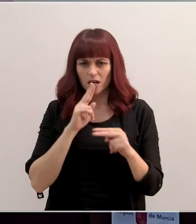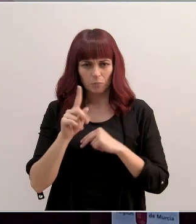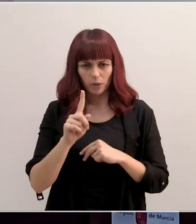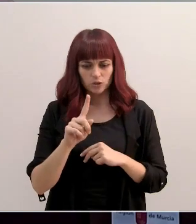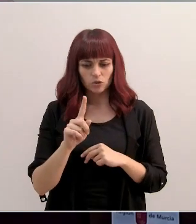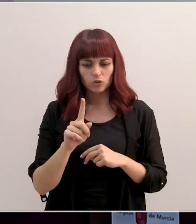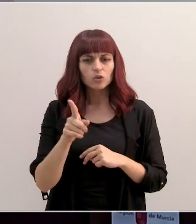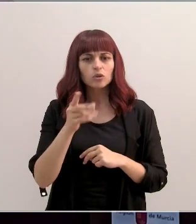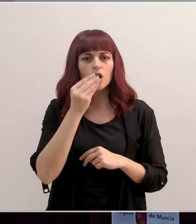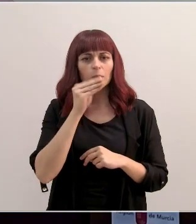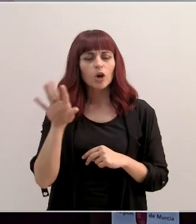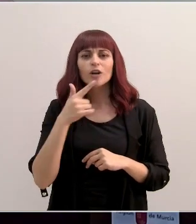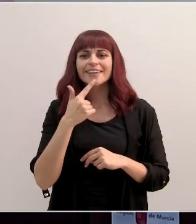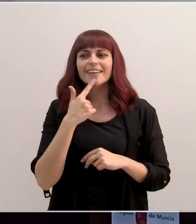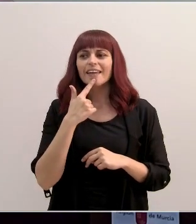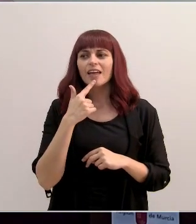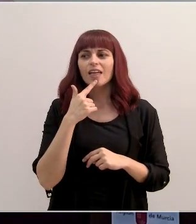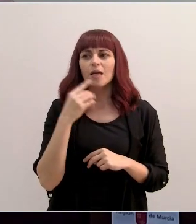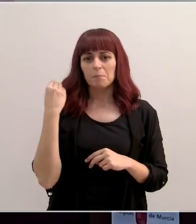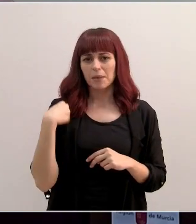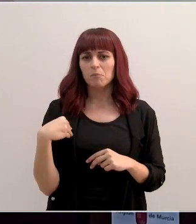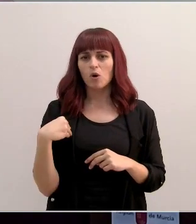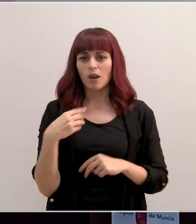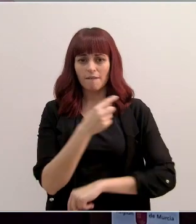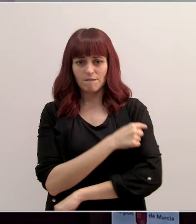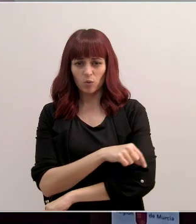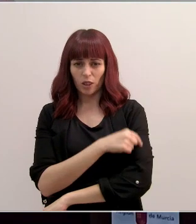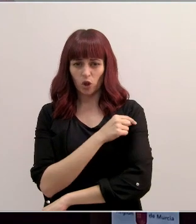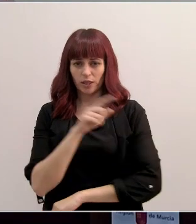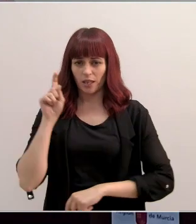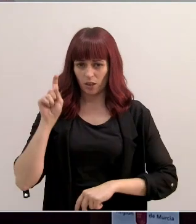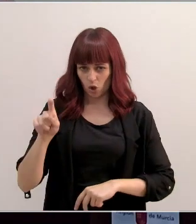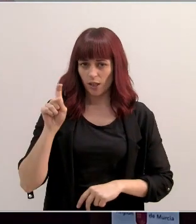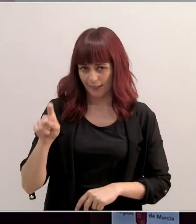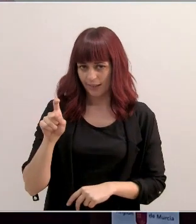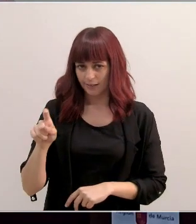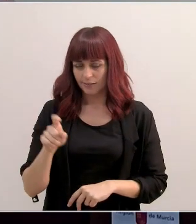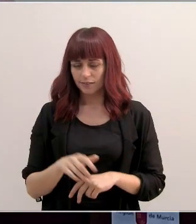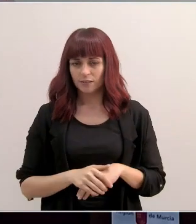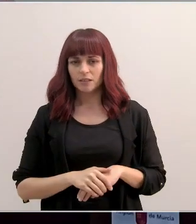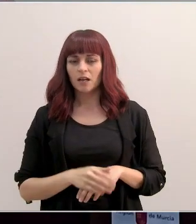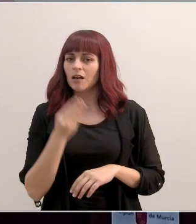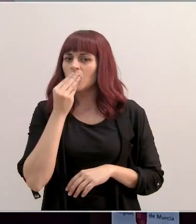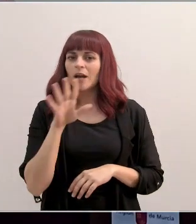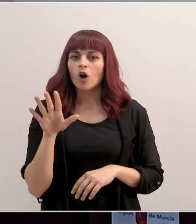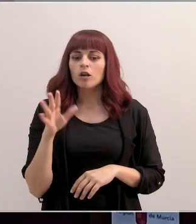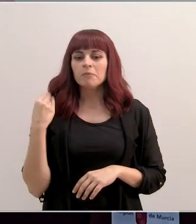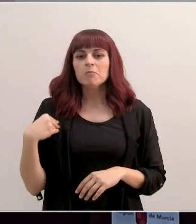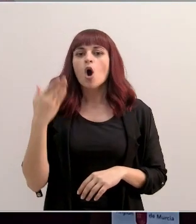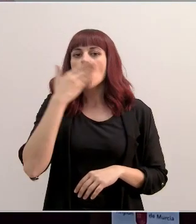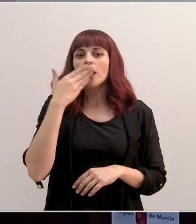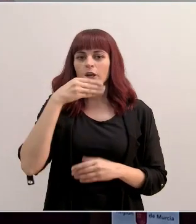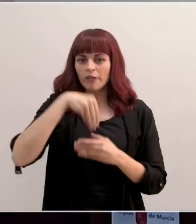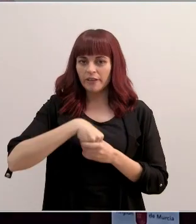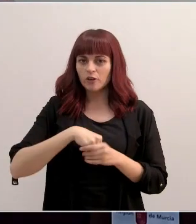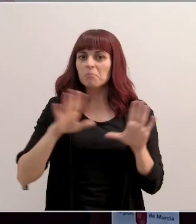que lo ideal sería hacerlo en los centros, perdón, la vacunación del personal de los centros docentes. Lo ideal sería hacerlo en sus centros, pero